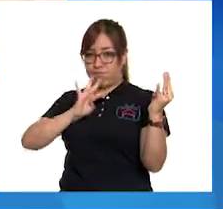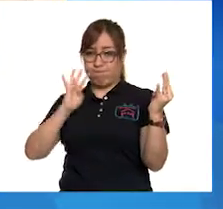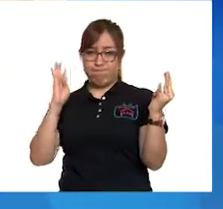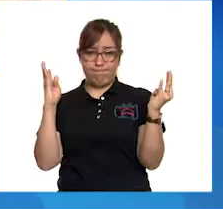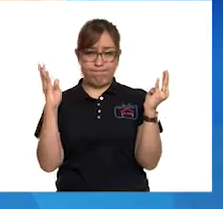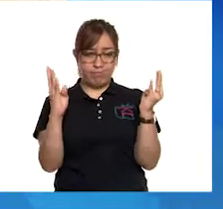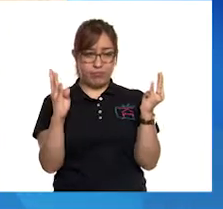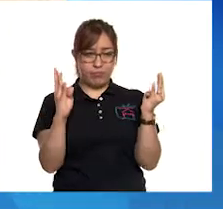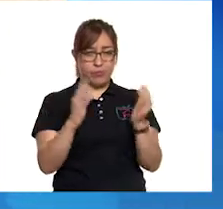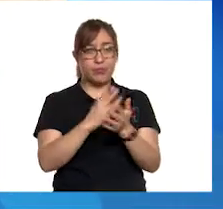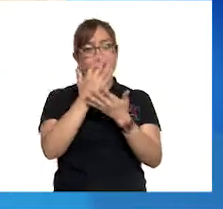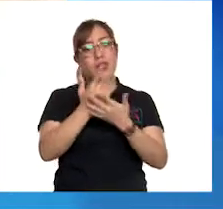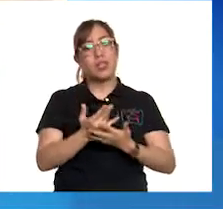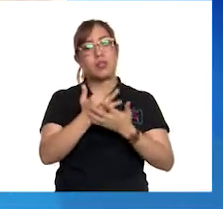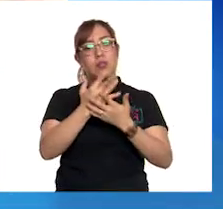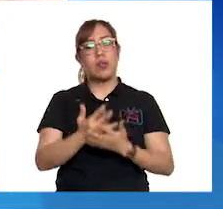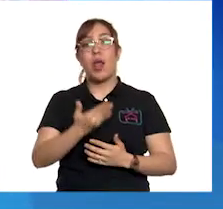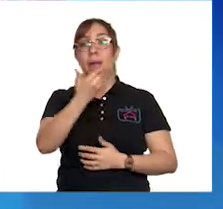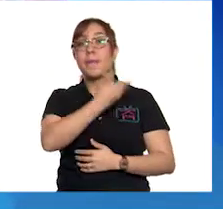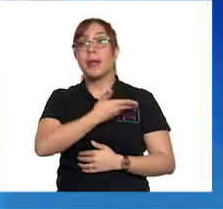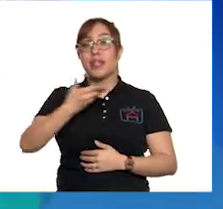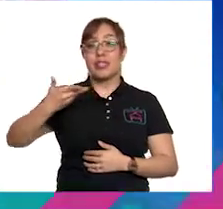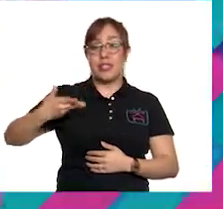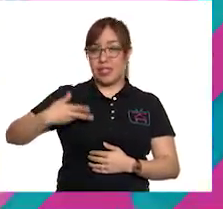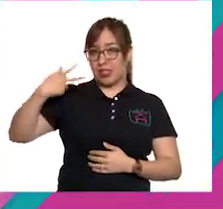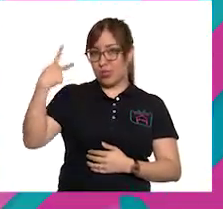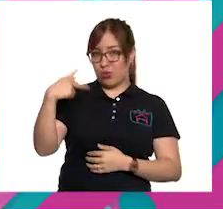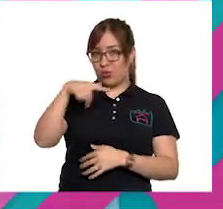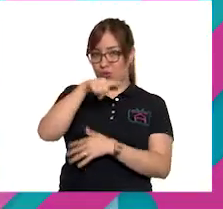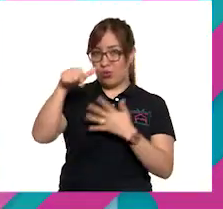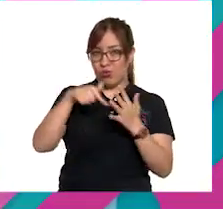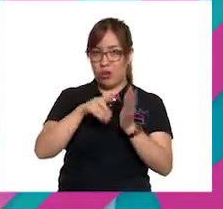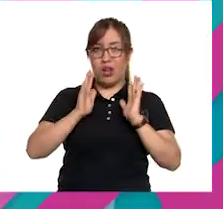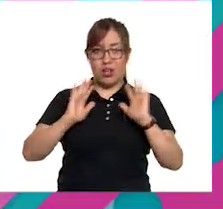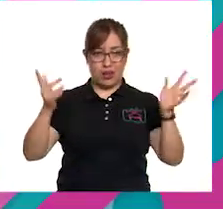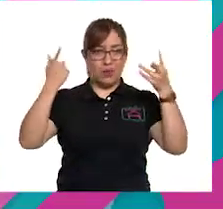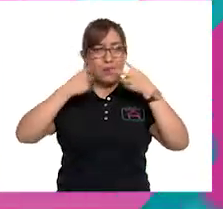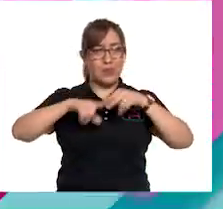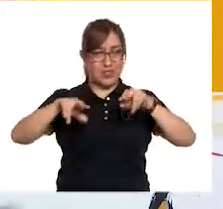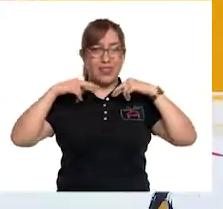Están esperando al presidente municipal para comenzar la asamblea.